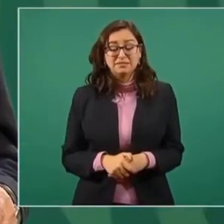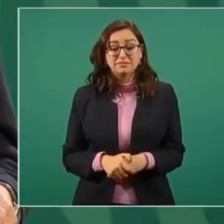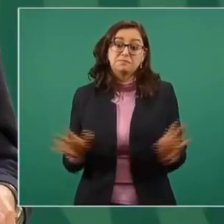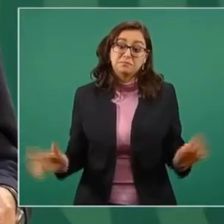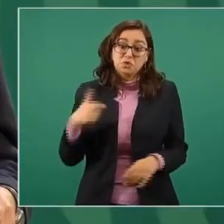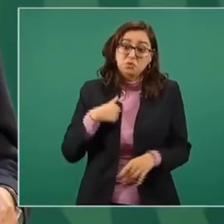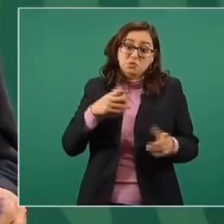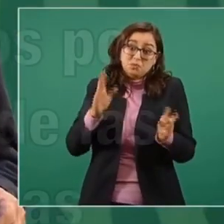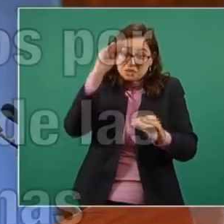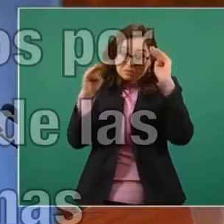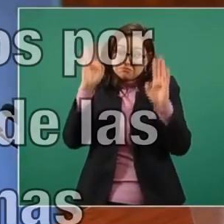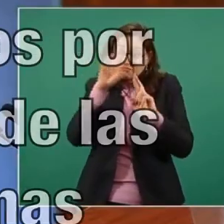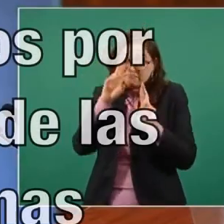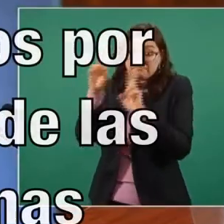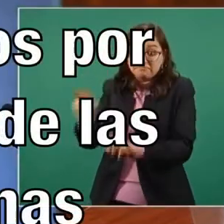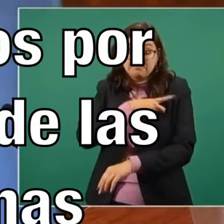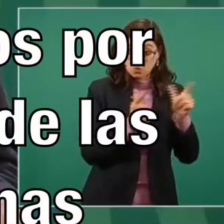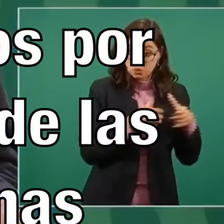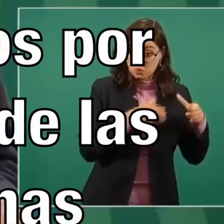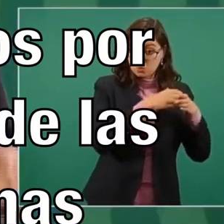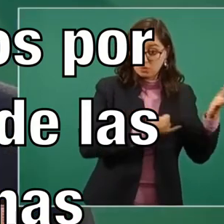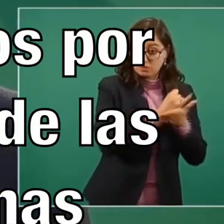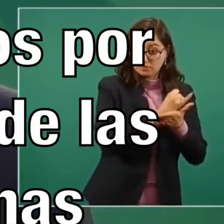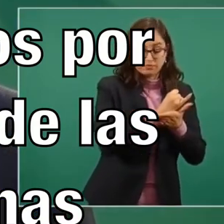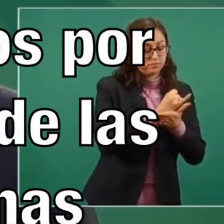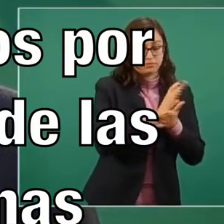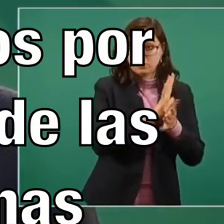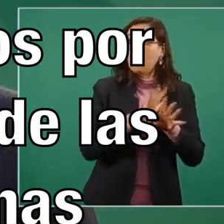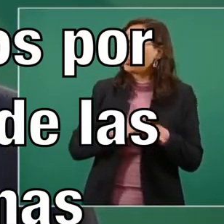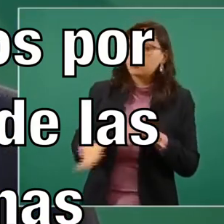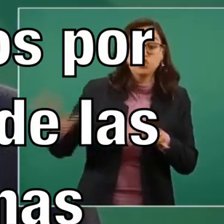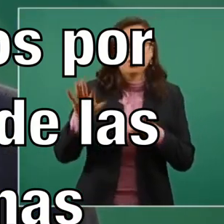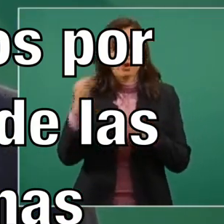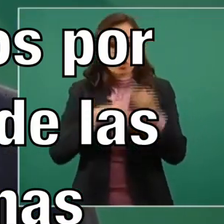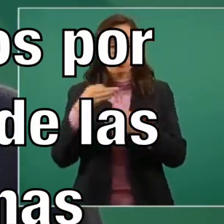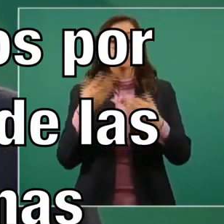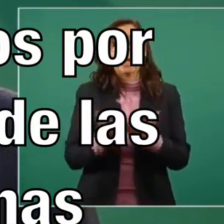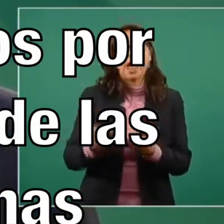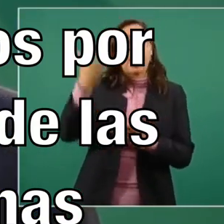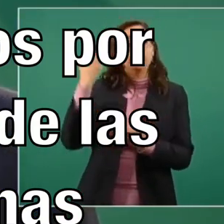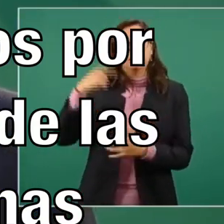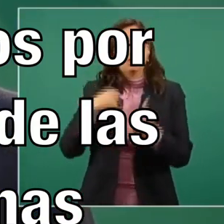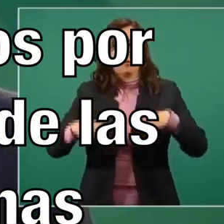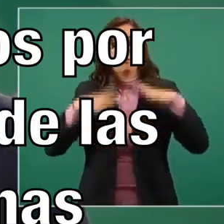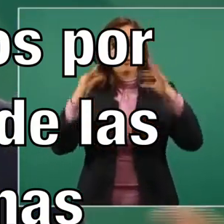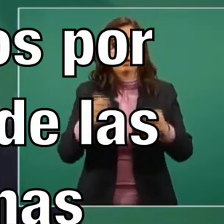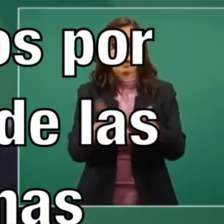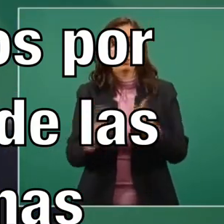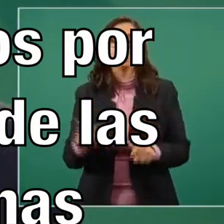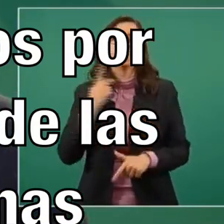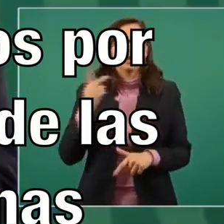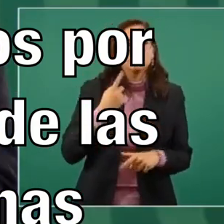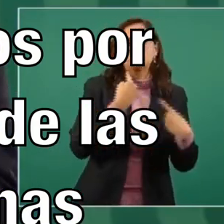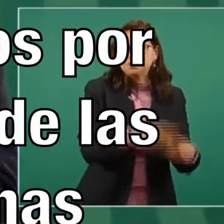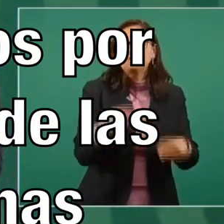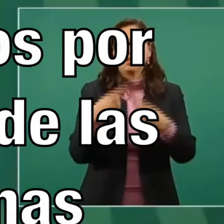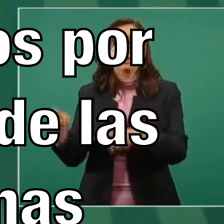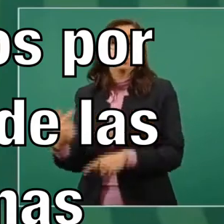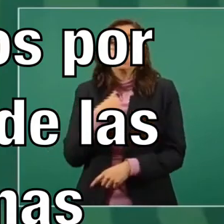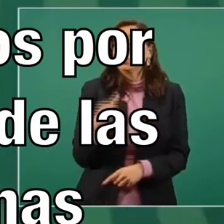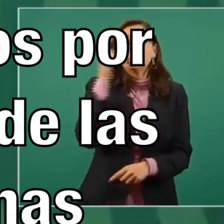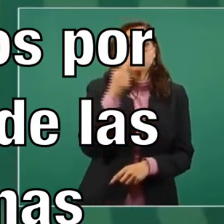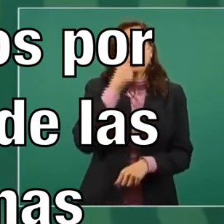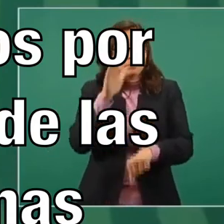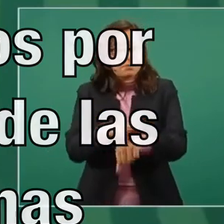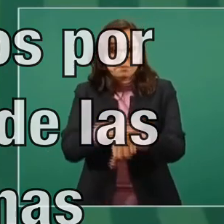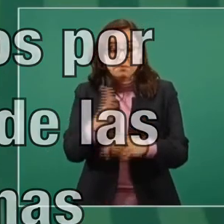yo pienso que se debe de respetar. Yo establecí, desde que fui dirigente, en partidos, que lo mejor